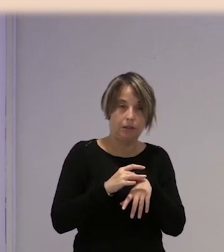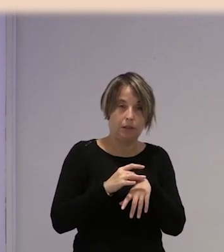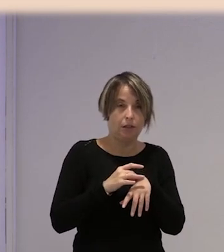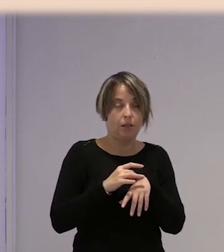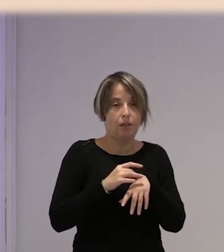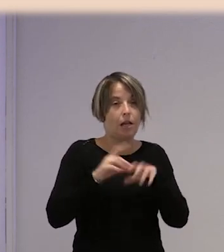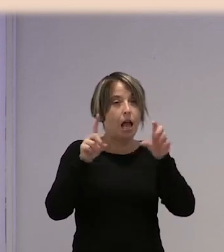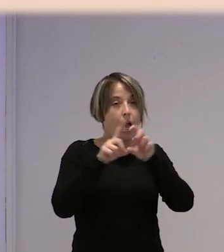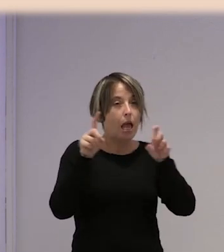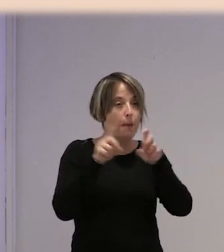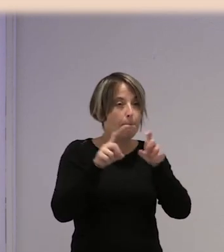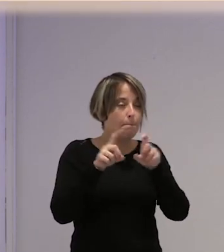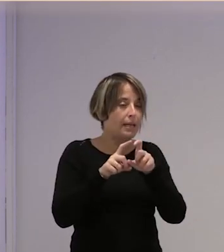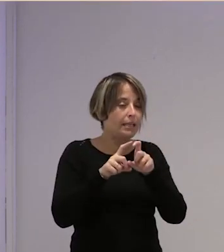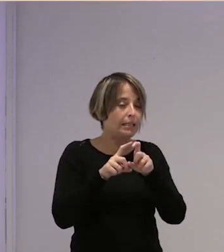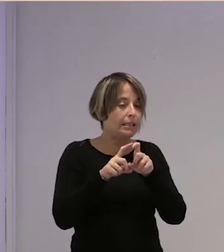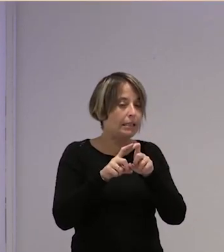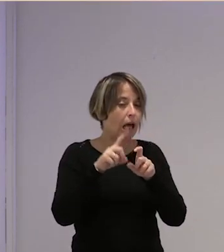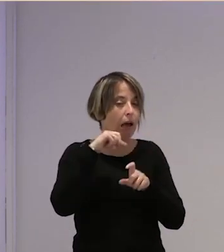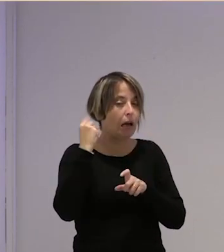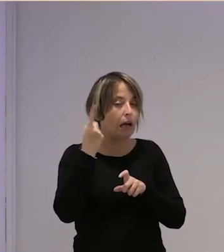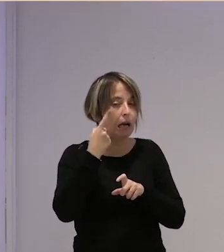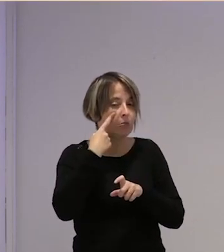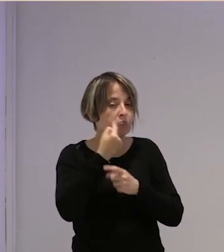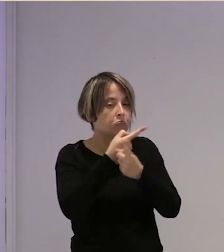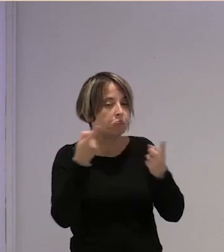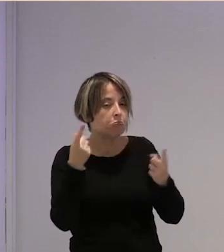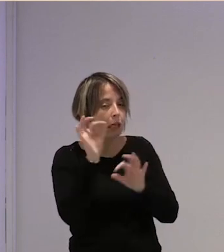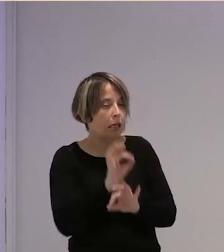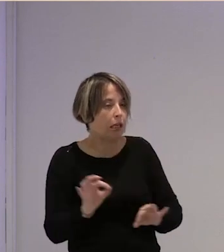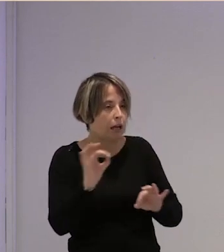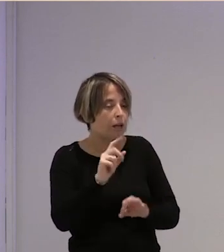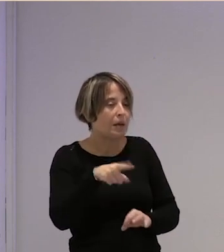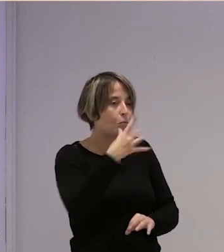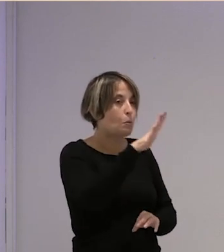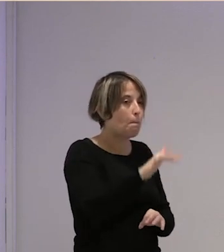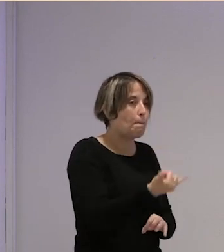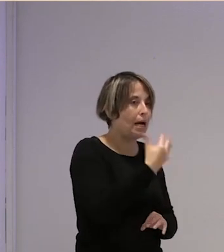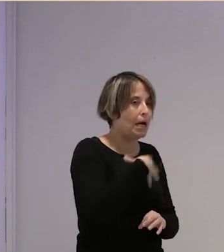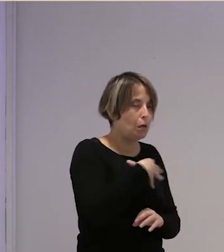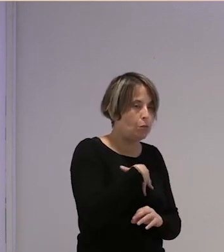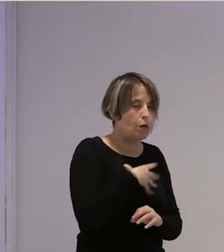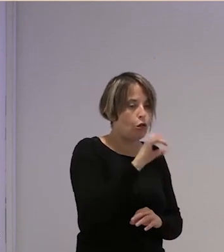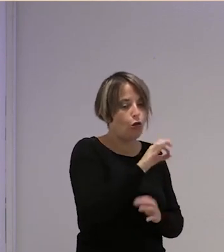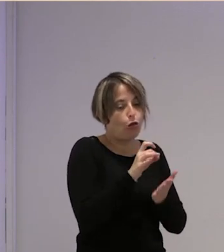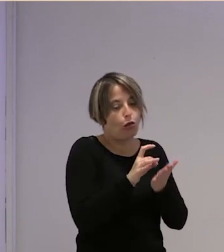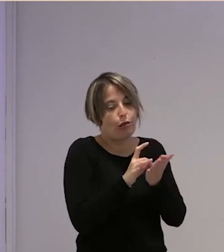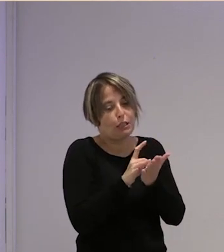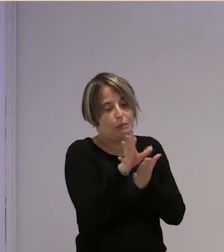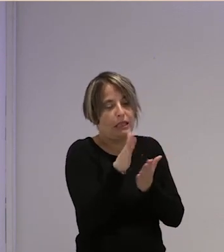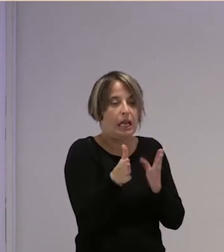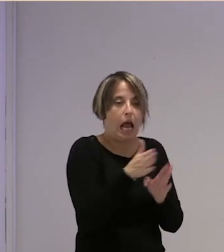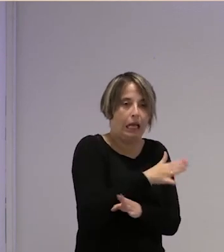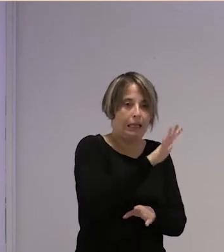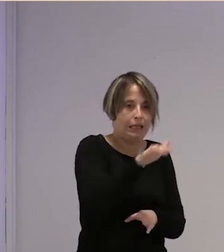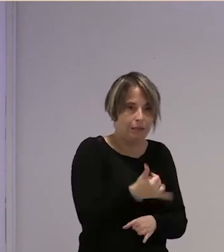la empresa lo que suele hacer es intentar que nadie se entere para que no se pueda coger la baja o intentan despedirla antes de que se